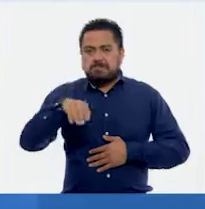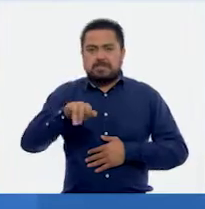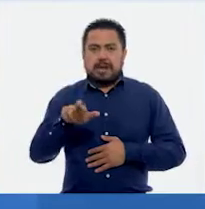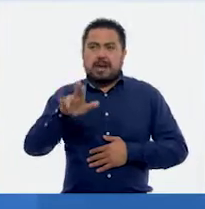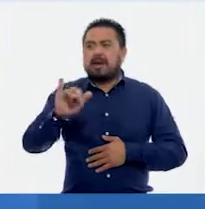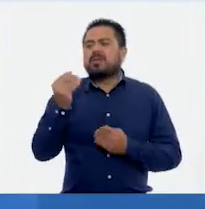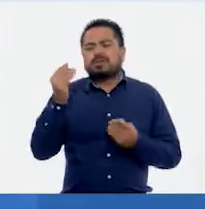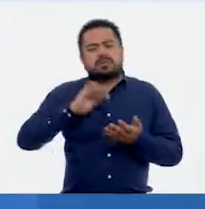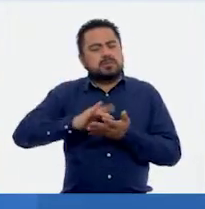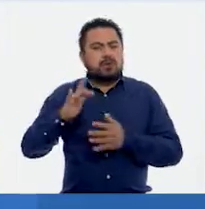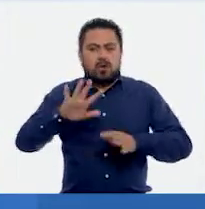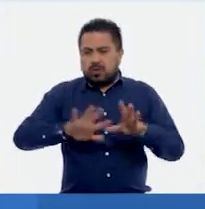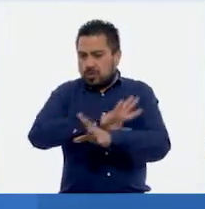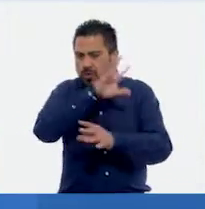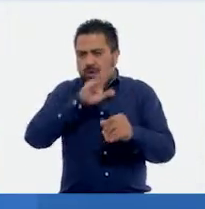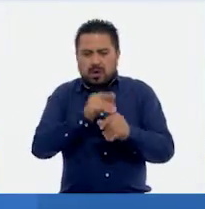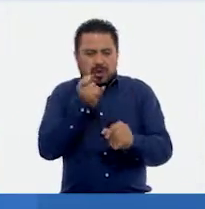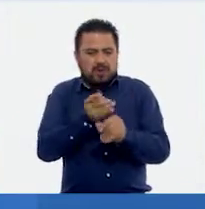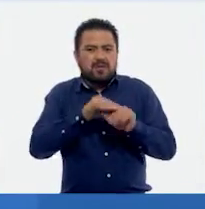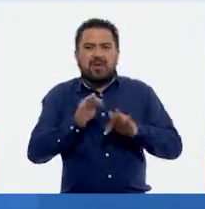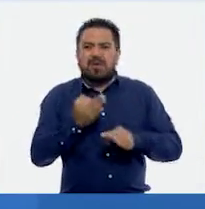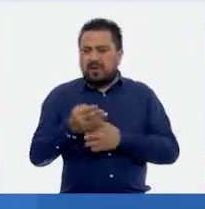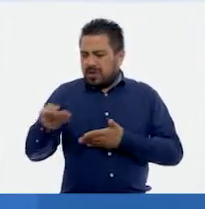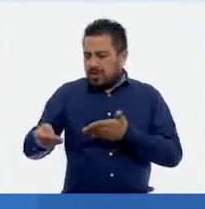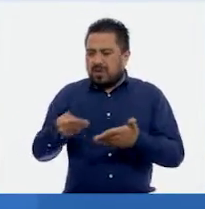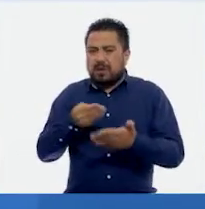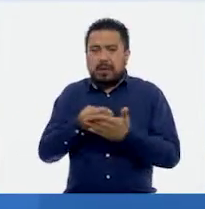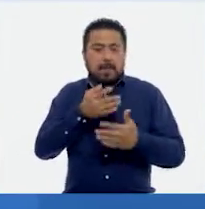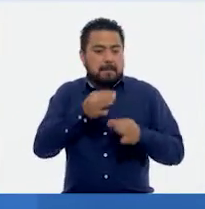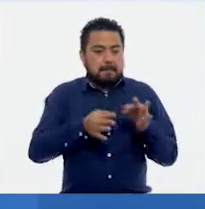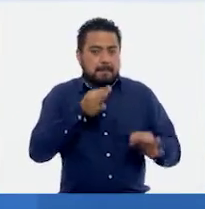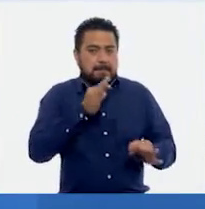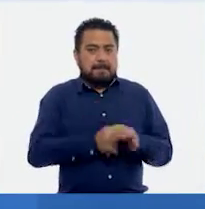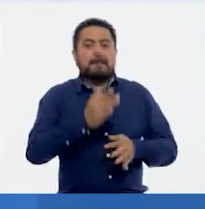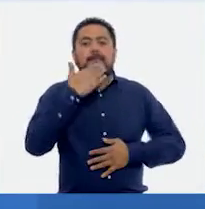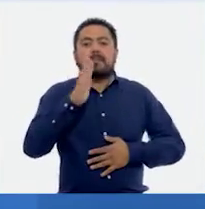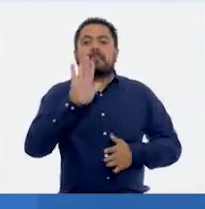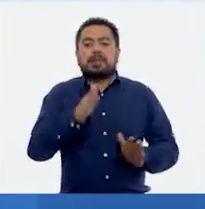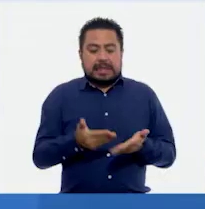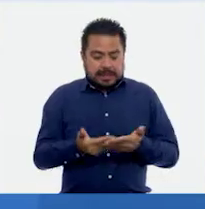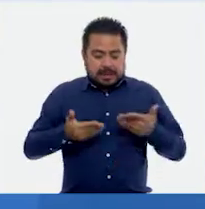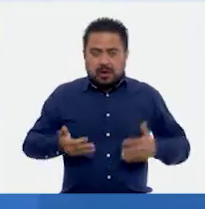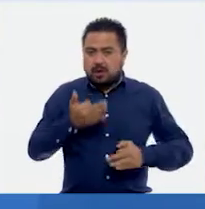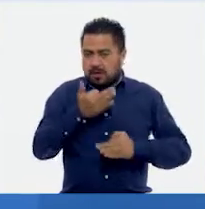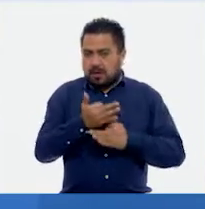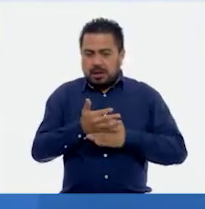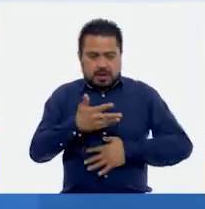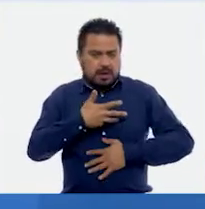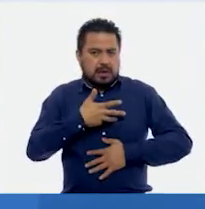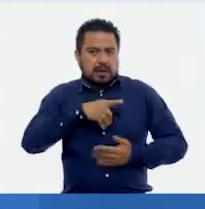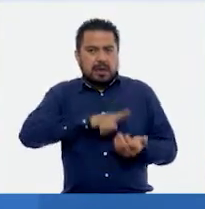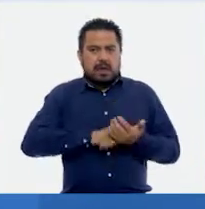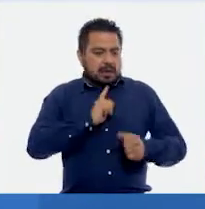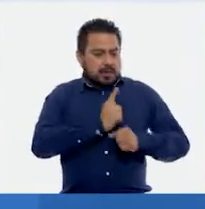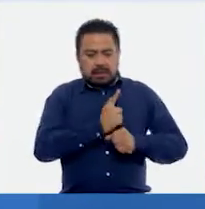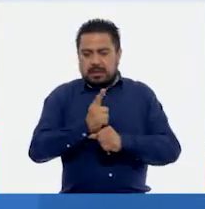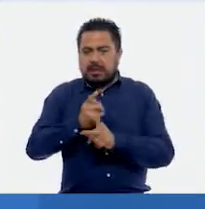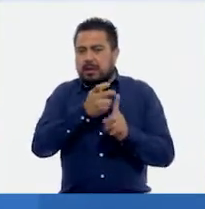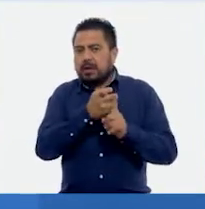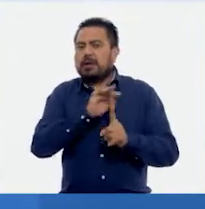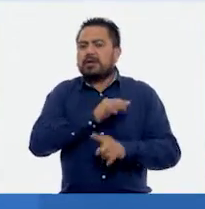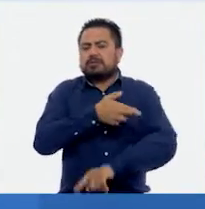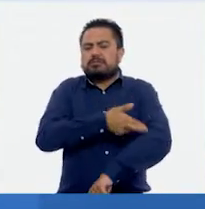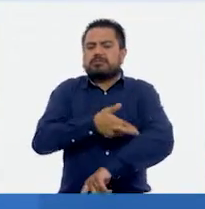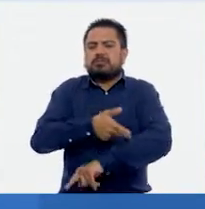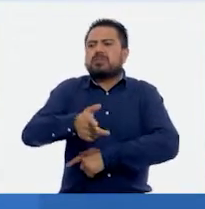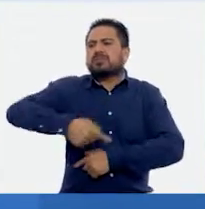gracias. Todos estos datos que nos diste ahorita son correctos. Ajá. Entonces, pues ya teniendo eso en cuenta, les vamos a pedir